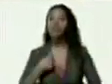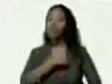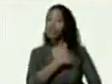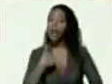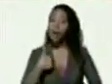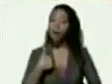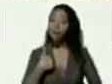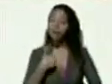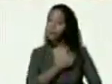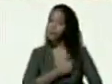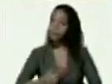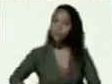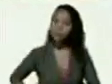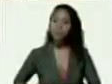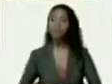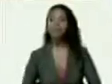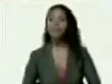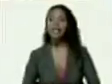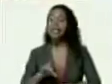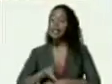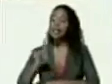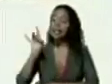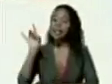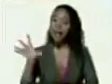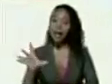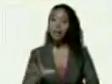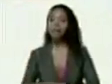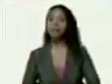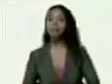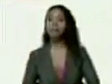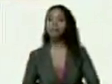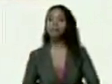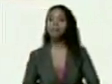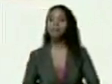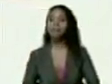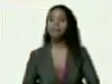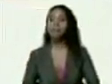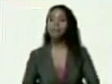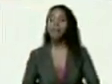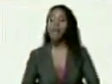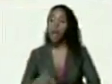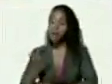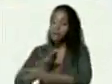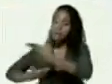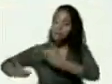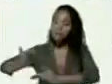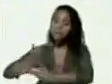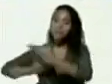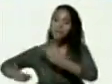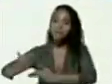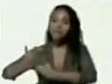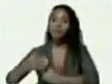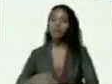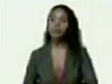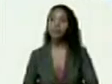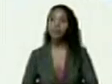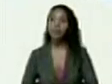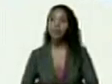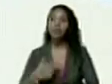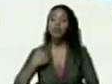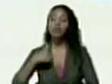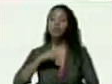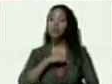dejar en interacción a nuestra